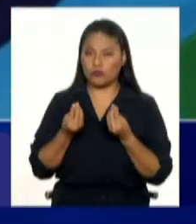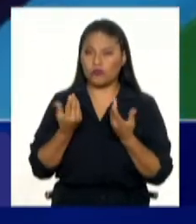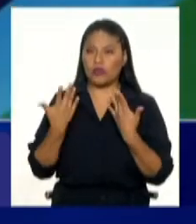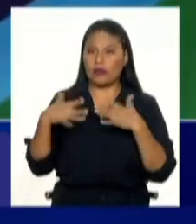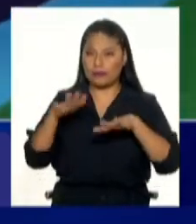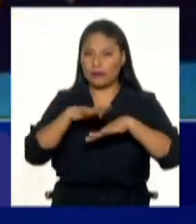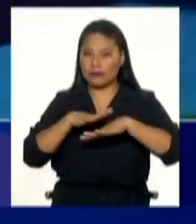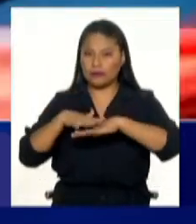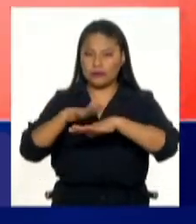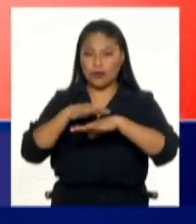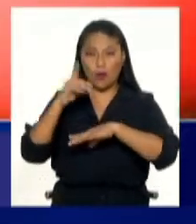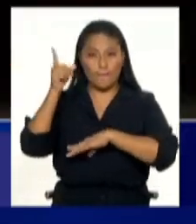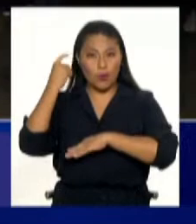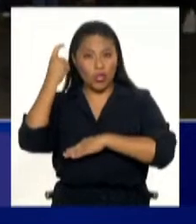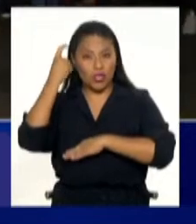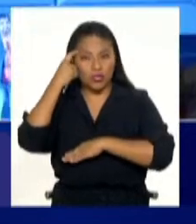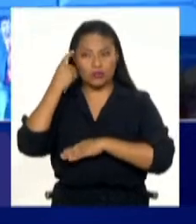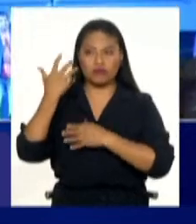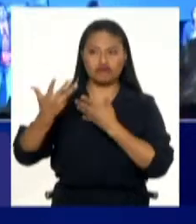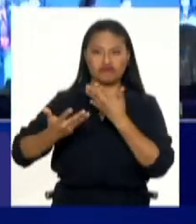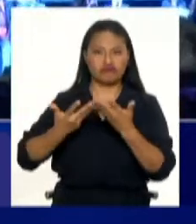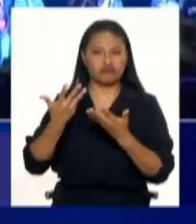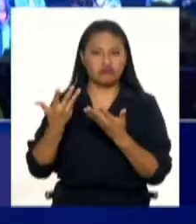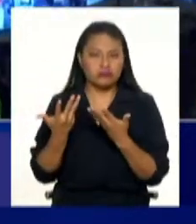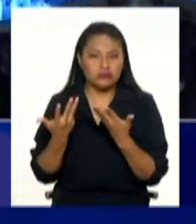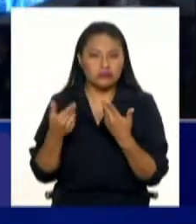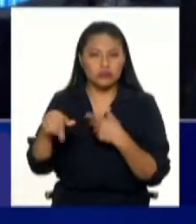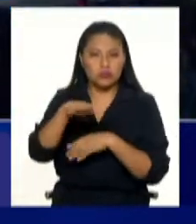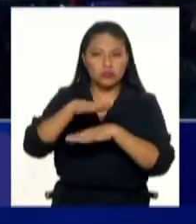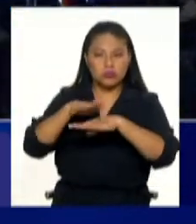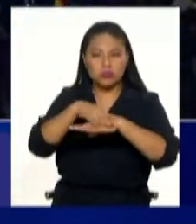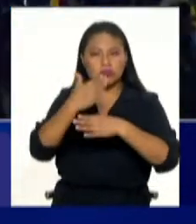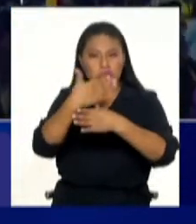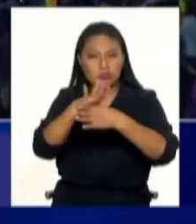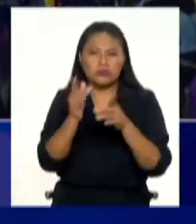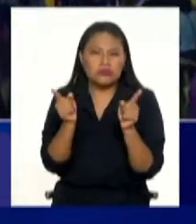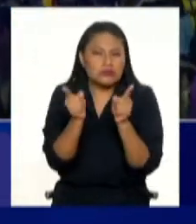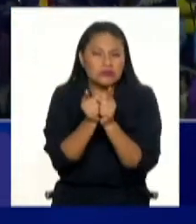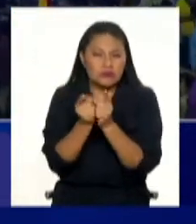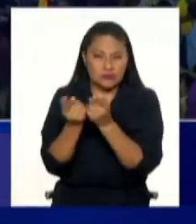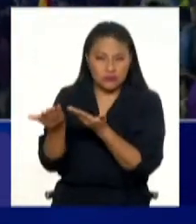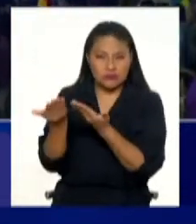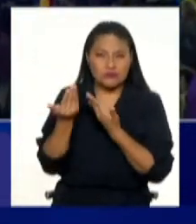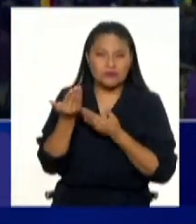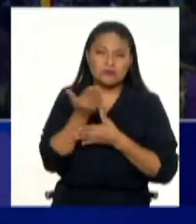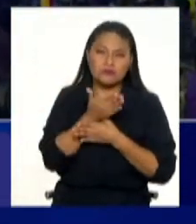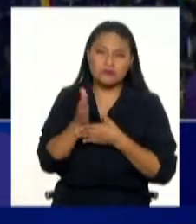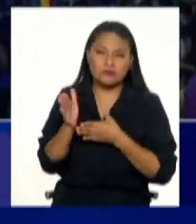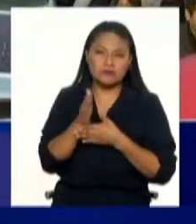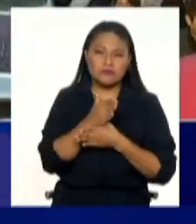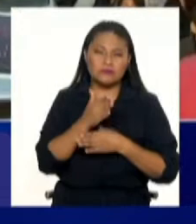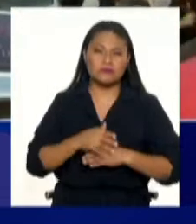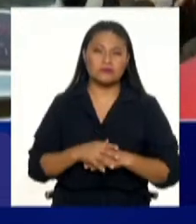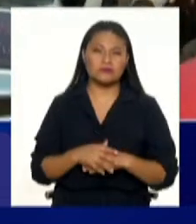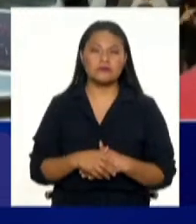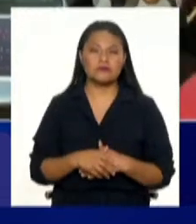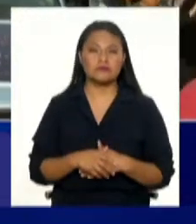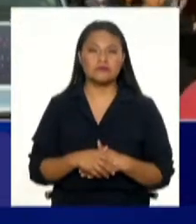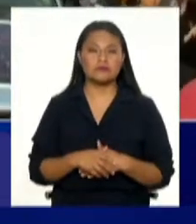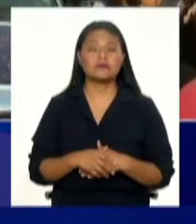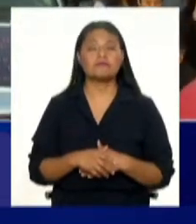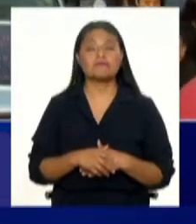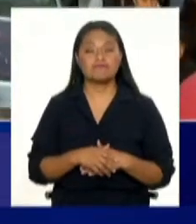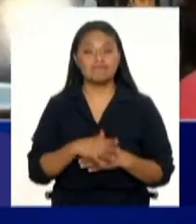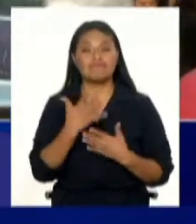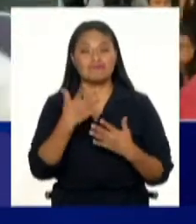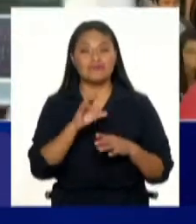políticas que promueven la diversidad. ¿Qué podrías compartir con nosotros para cerrar? Sí, eso es cierto. La